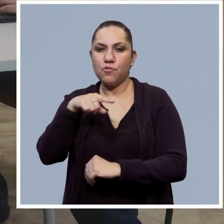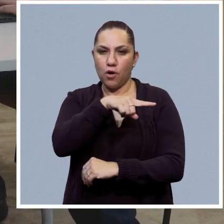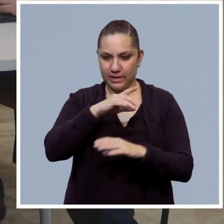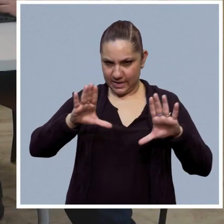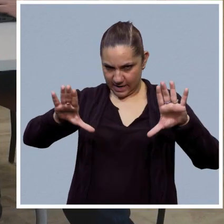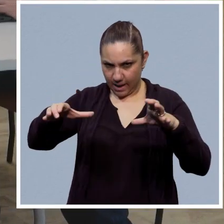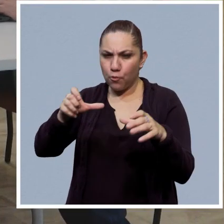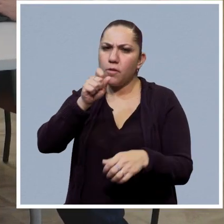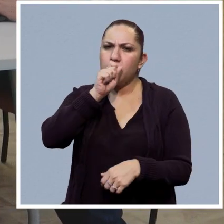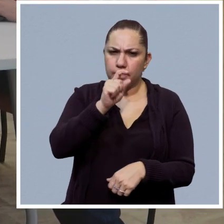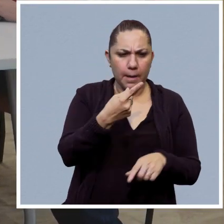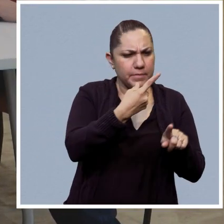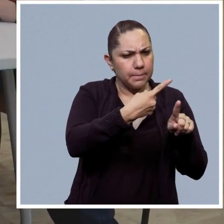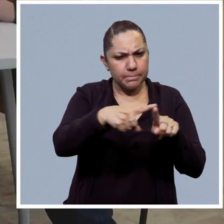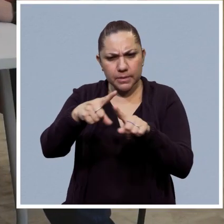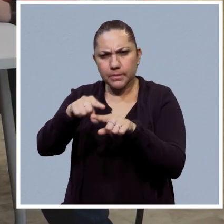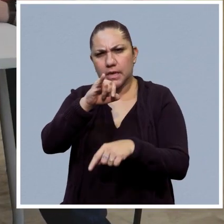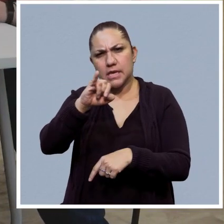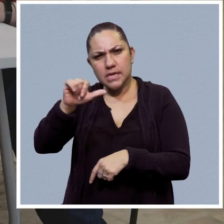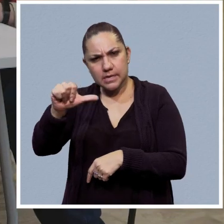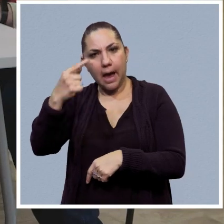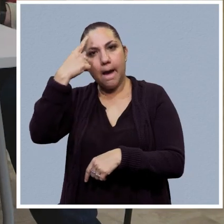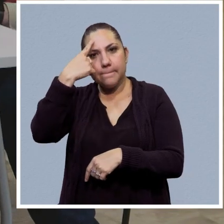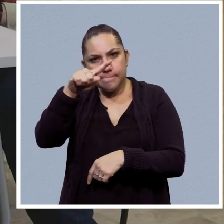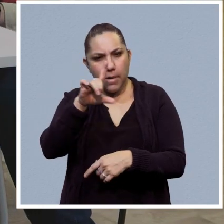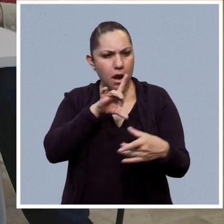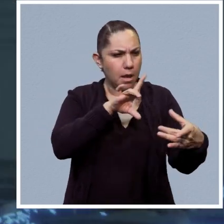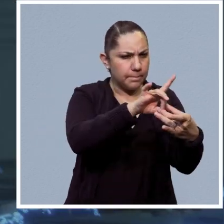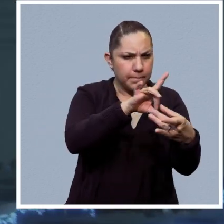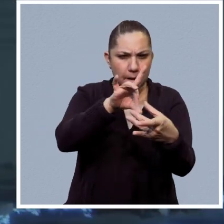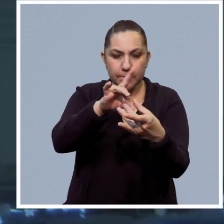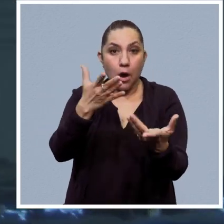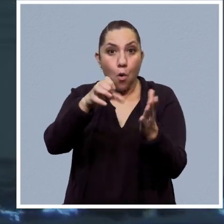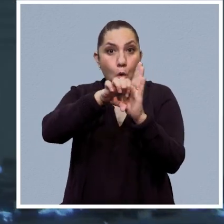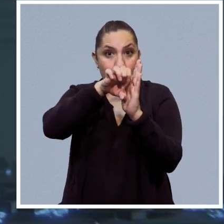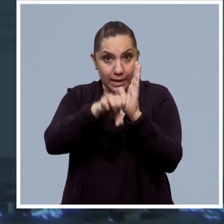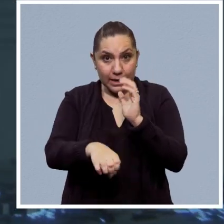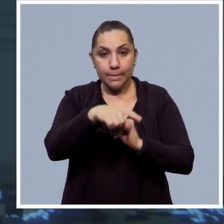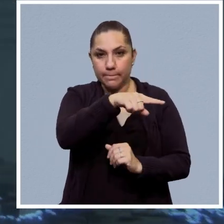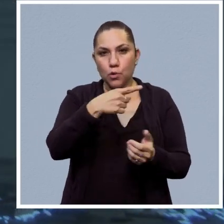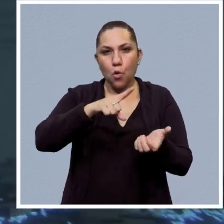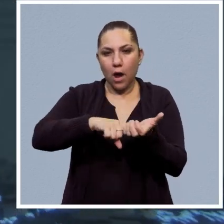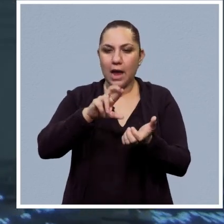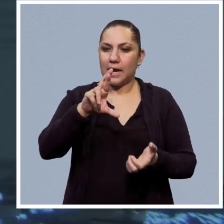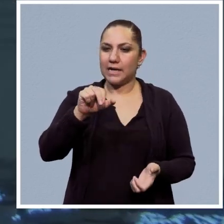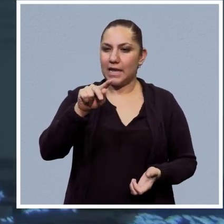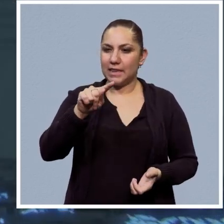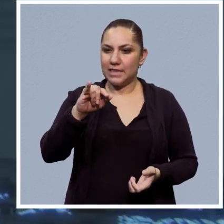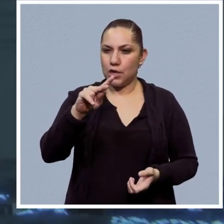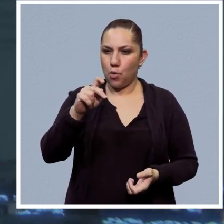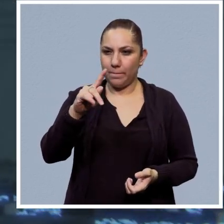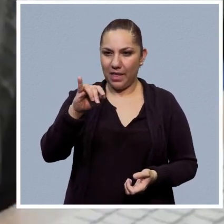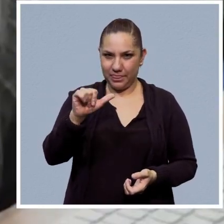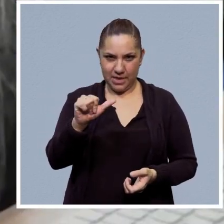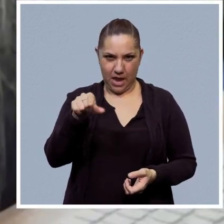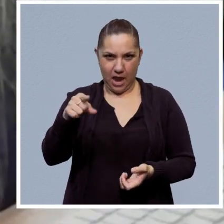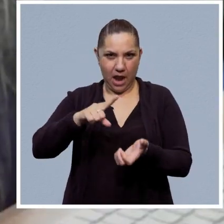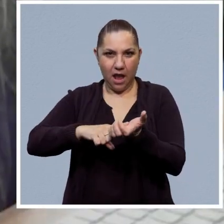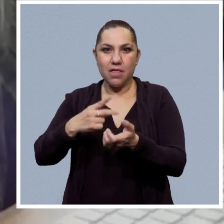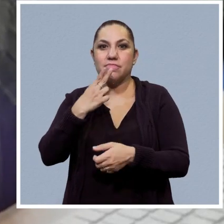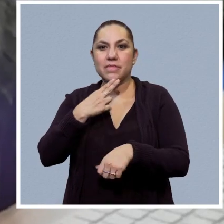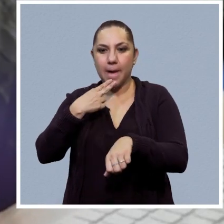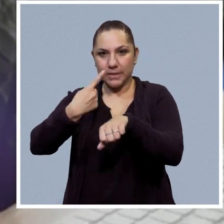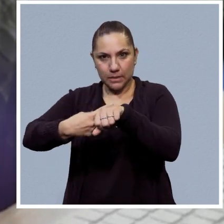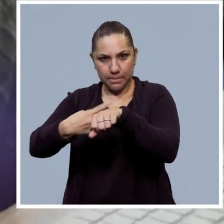aplicaciones de inteligencia artificial, como en la detección temprana de retinopatía diabética, entre otras. Yo creo que es muy